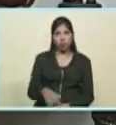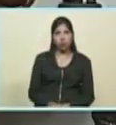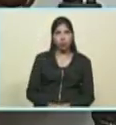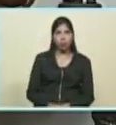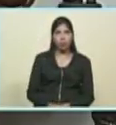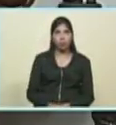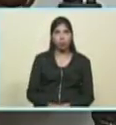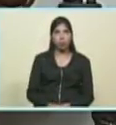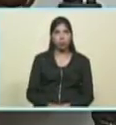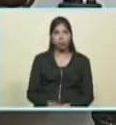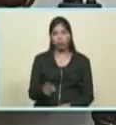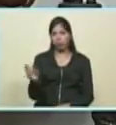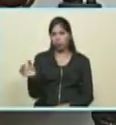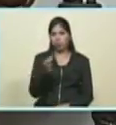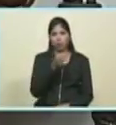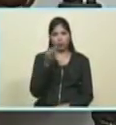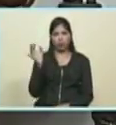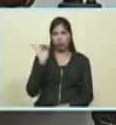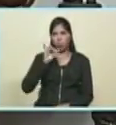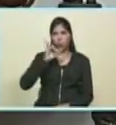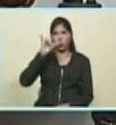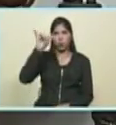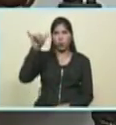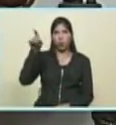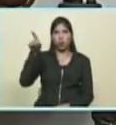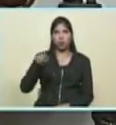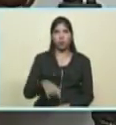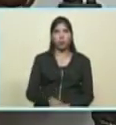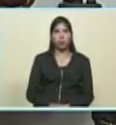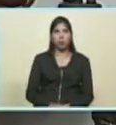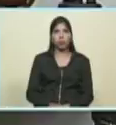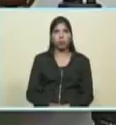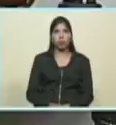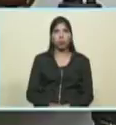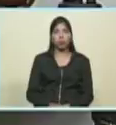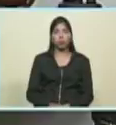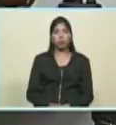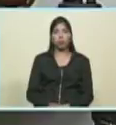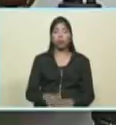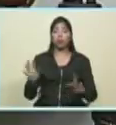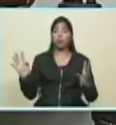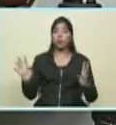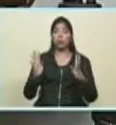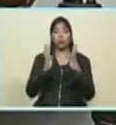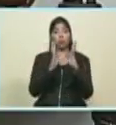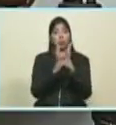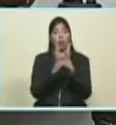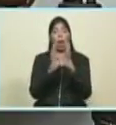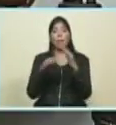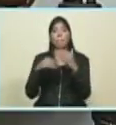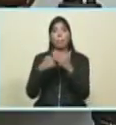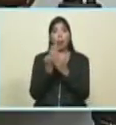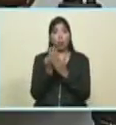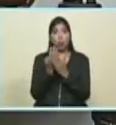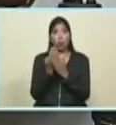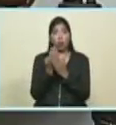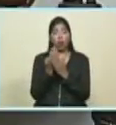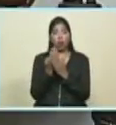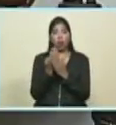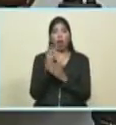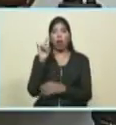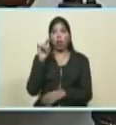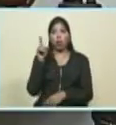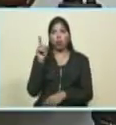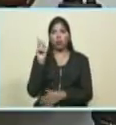realmente fue extraordinaria desde el recibimiento en la madrugada del lunes argelino